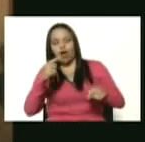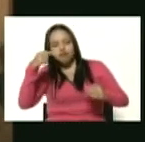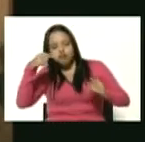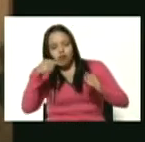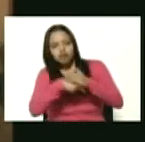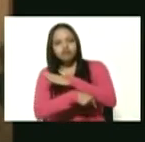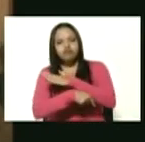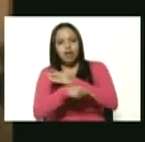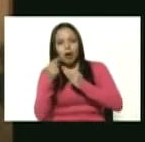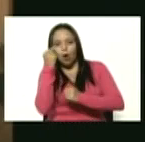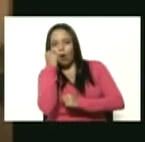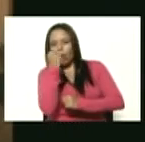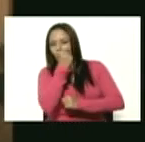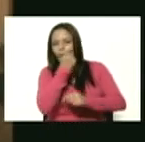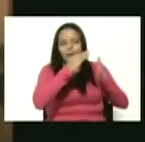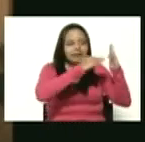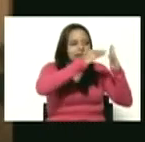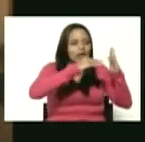padre Bolívar